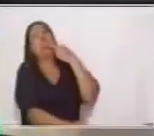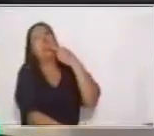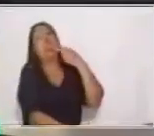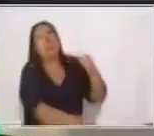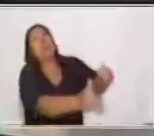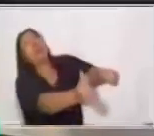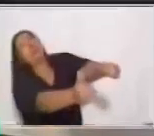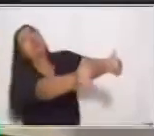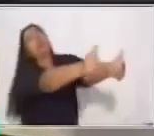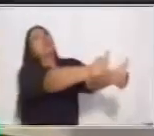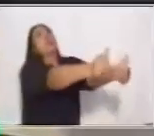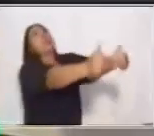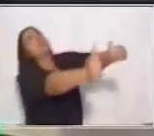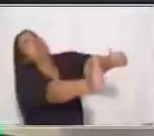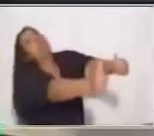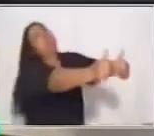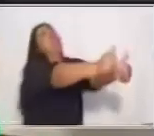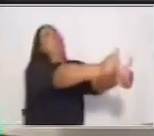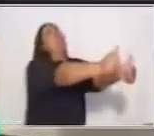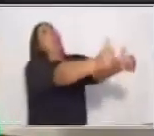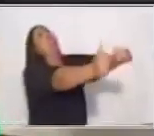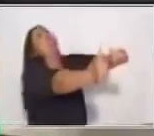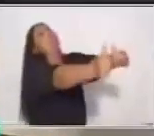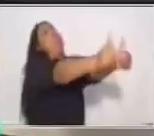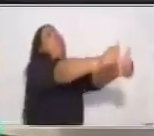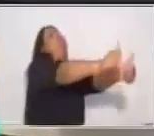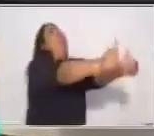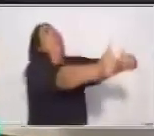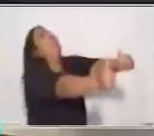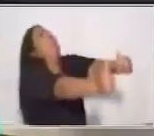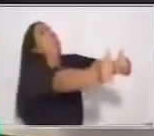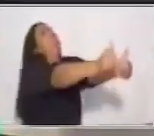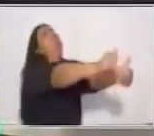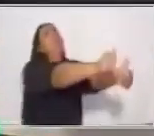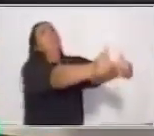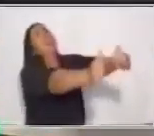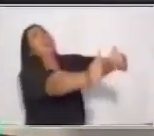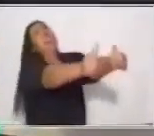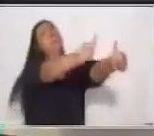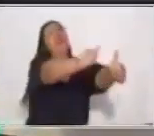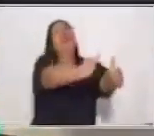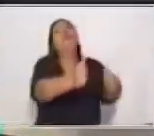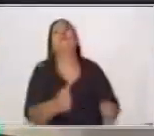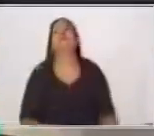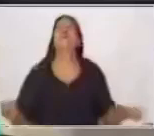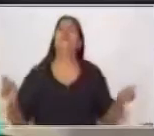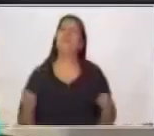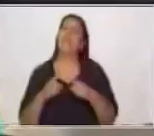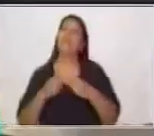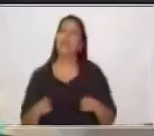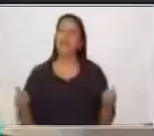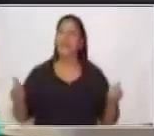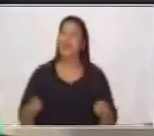hacia atrás.